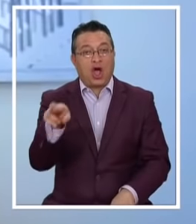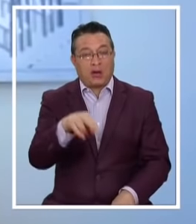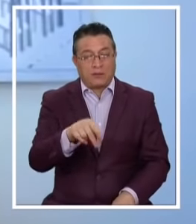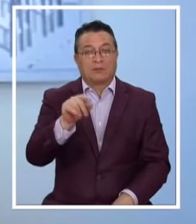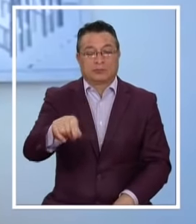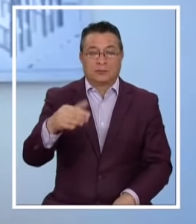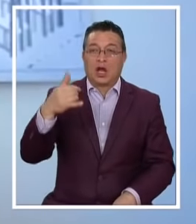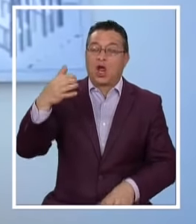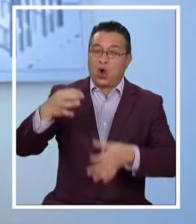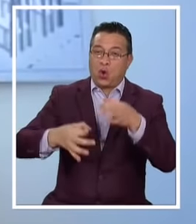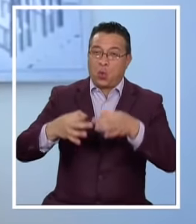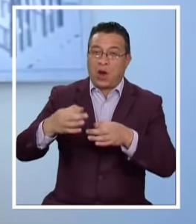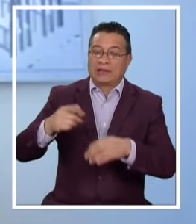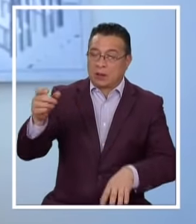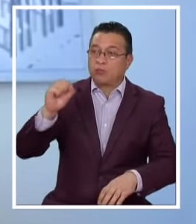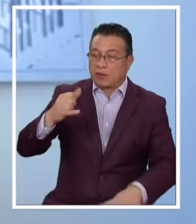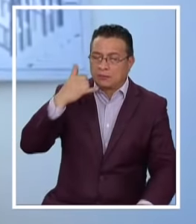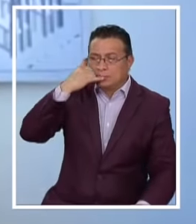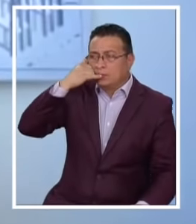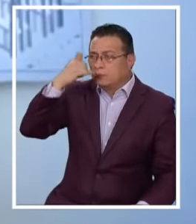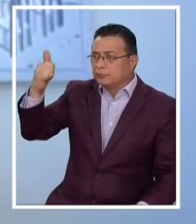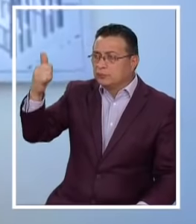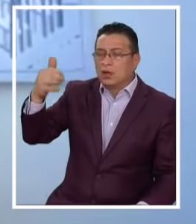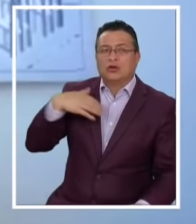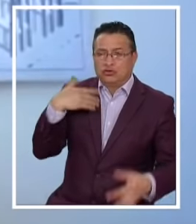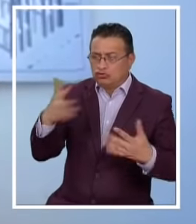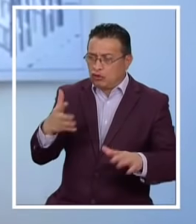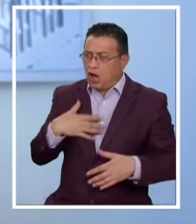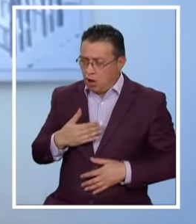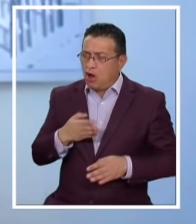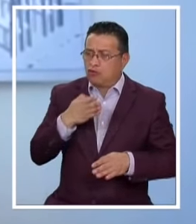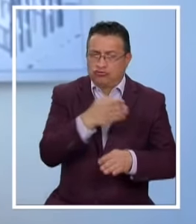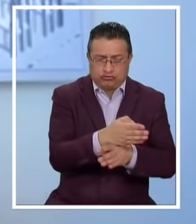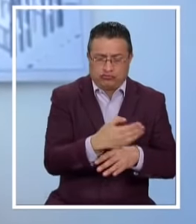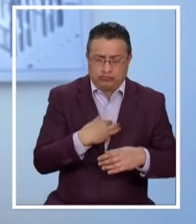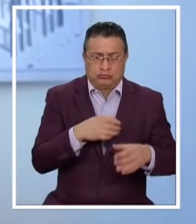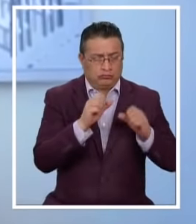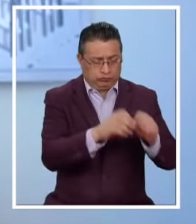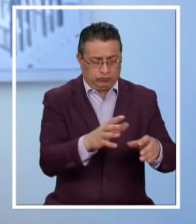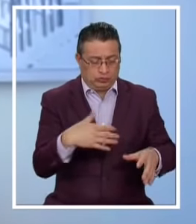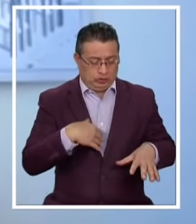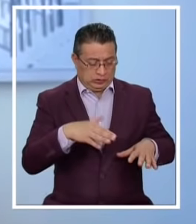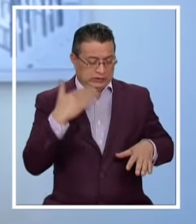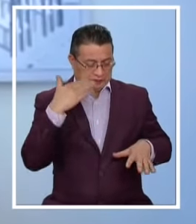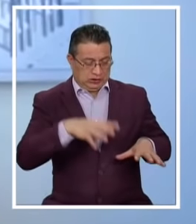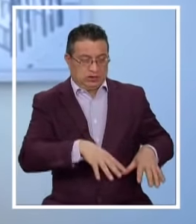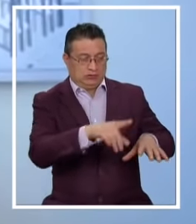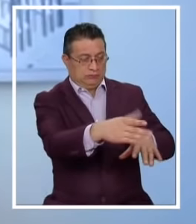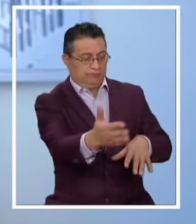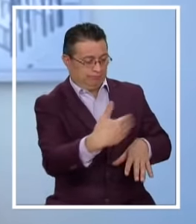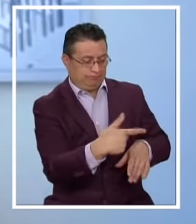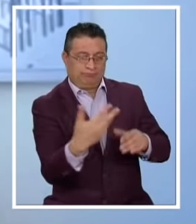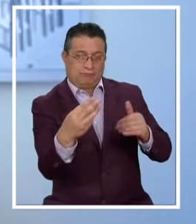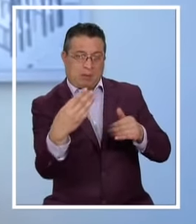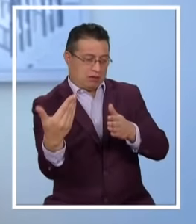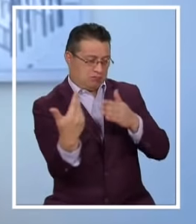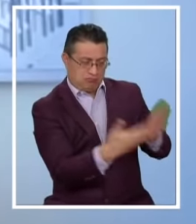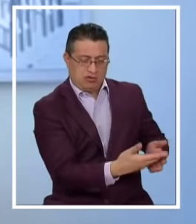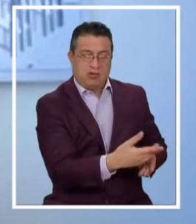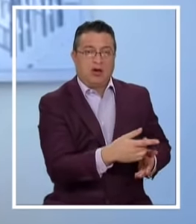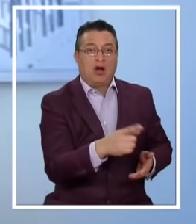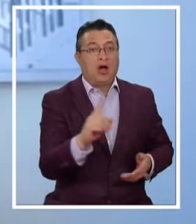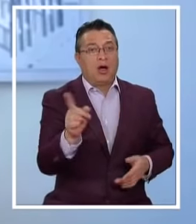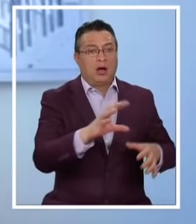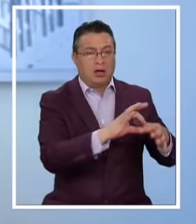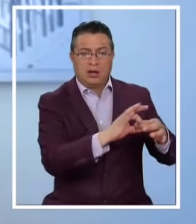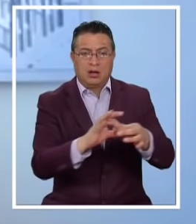juez de turno Y señalarle Que al constituirse En el domicilio O en el lugar Observó Que los hechos No eran tales O que a lo